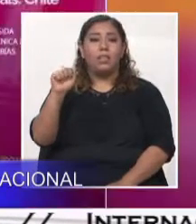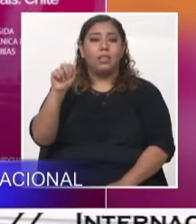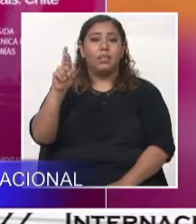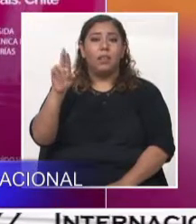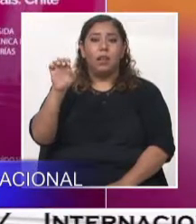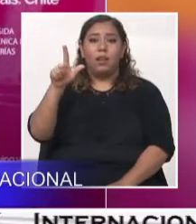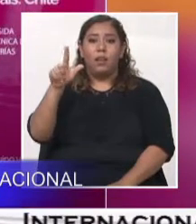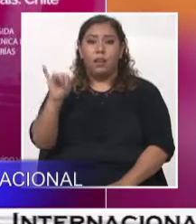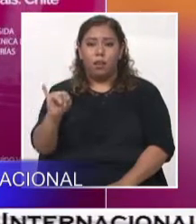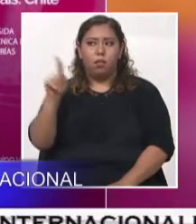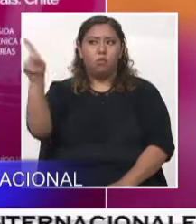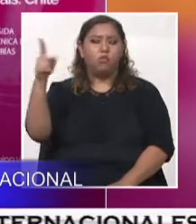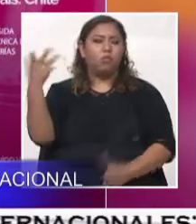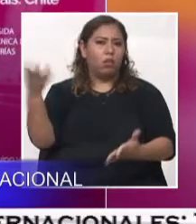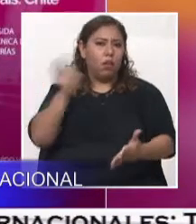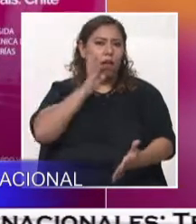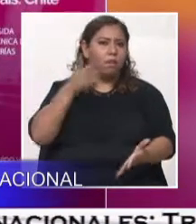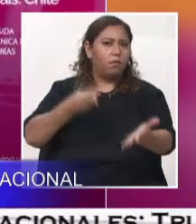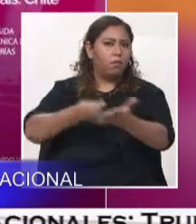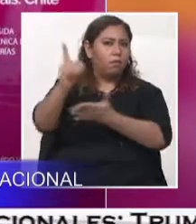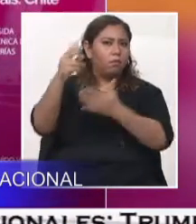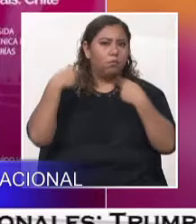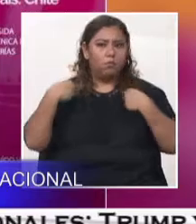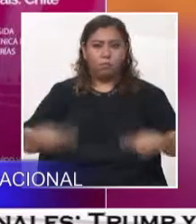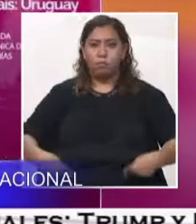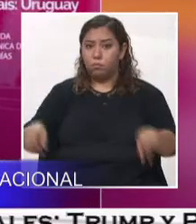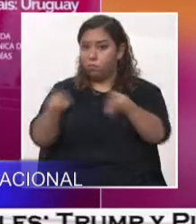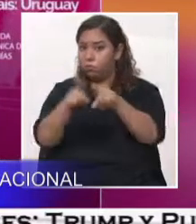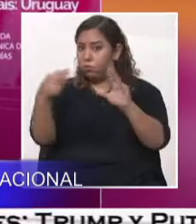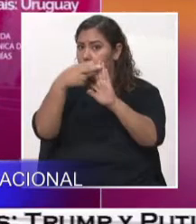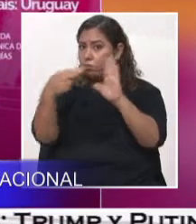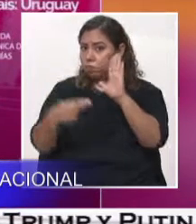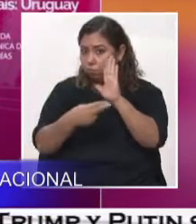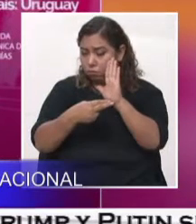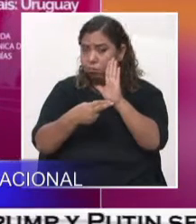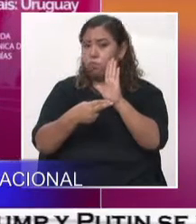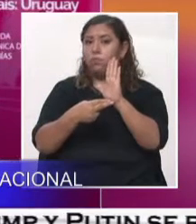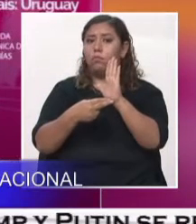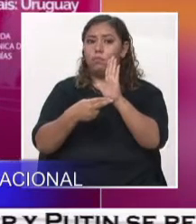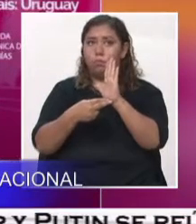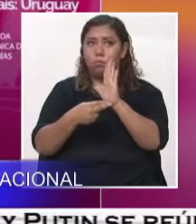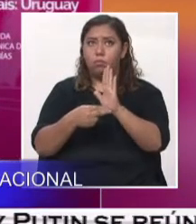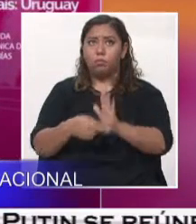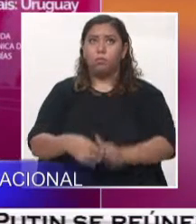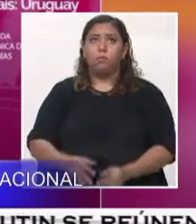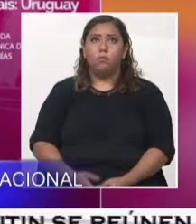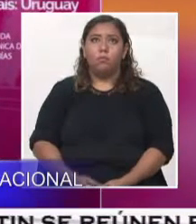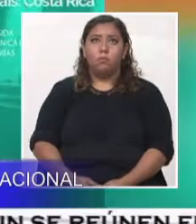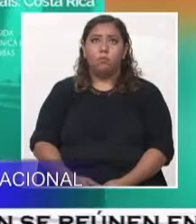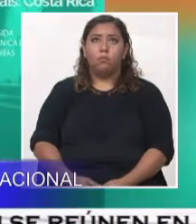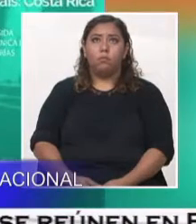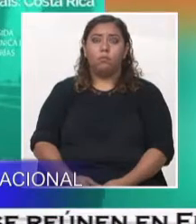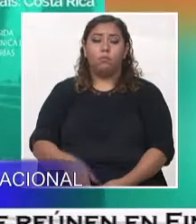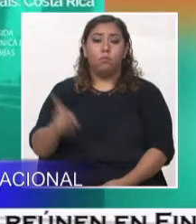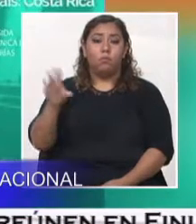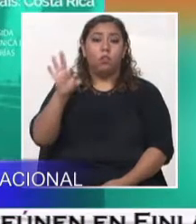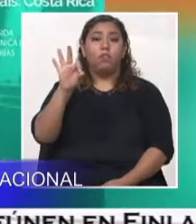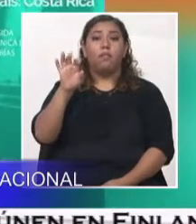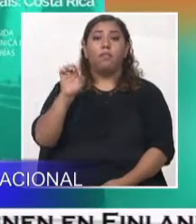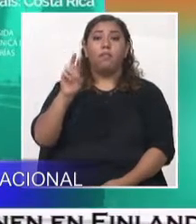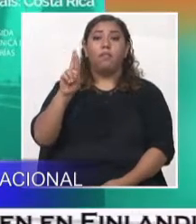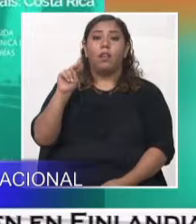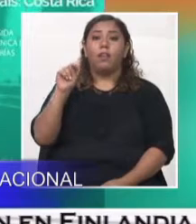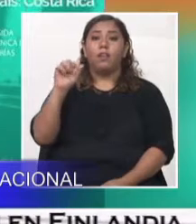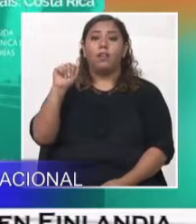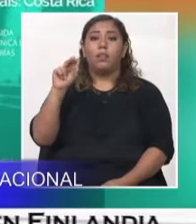va a hablar sobre derechos humanos, ambiente, reglamentación, don el señor Fernando Lulis,